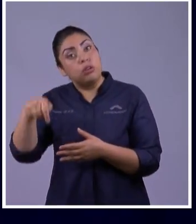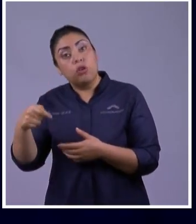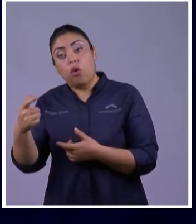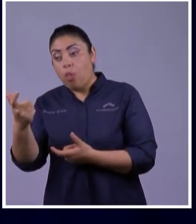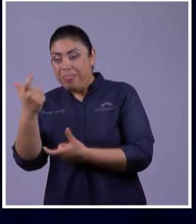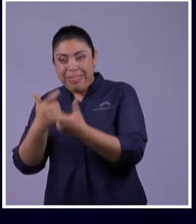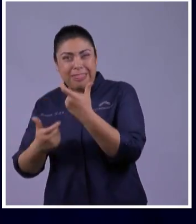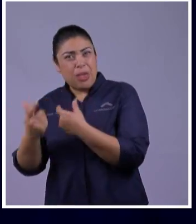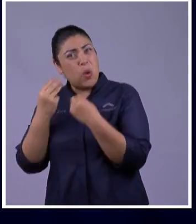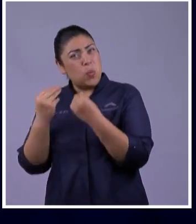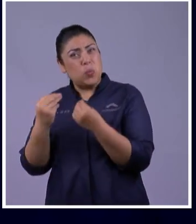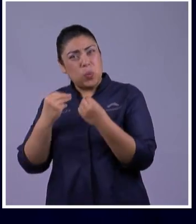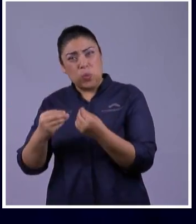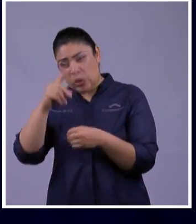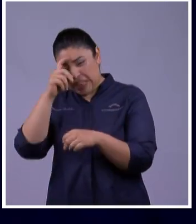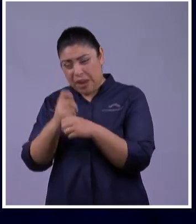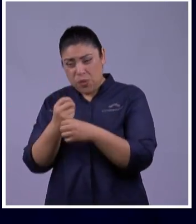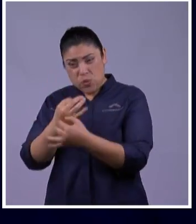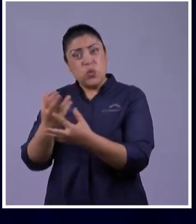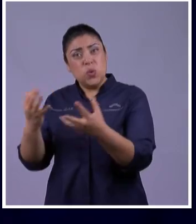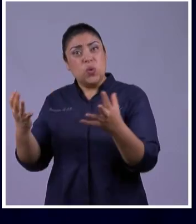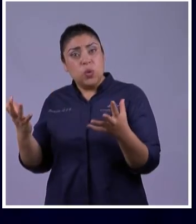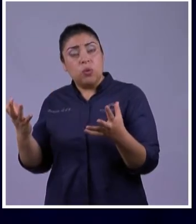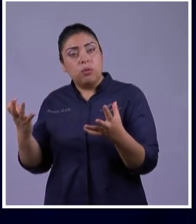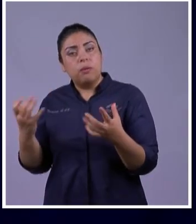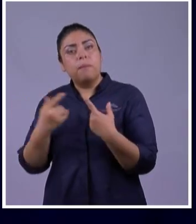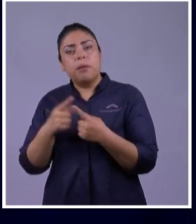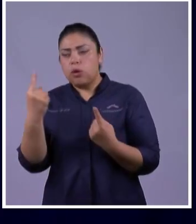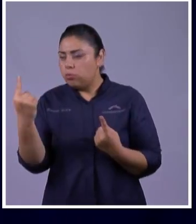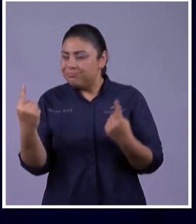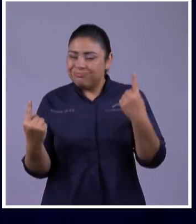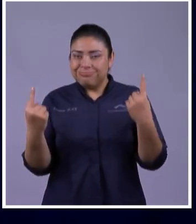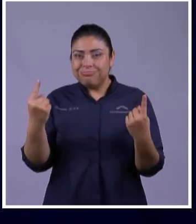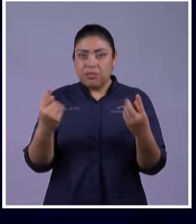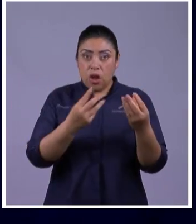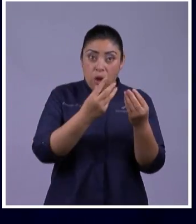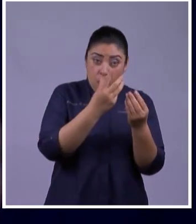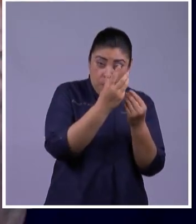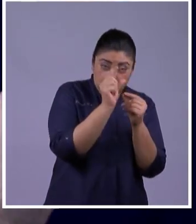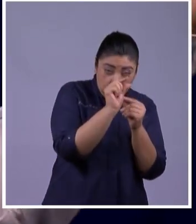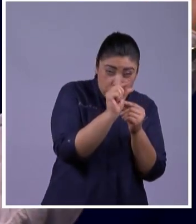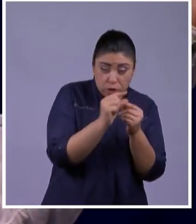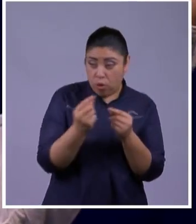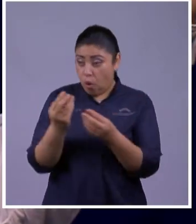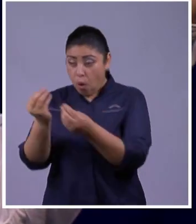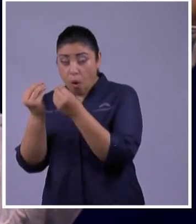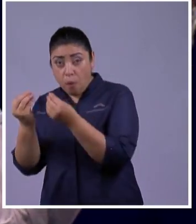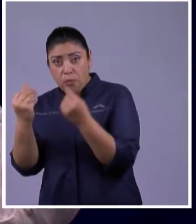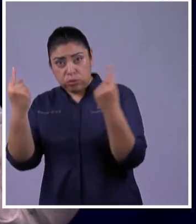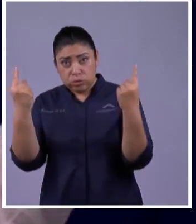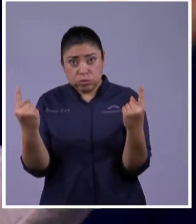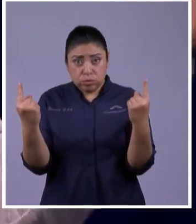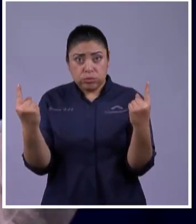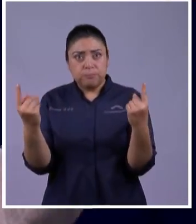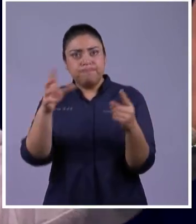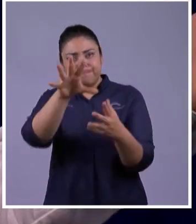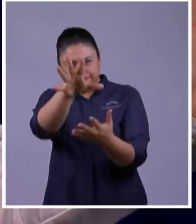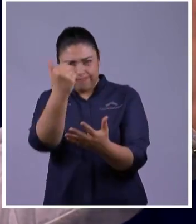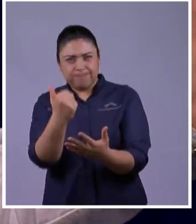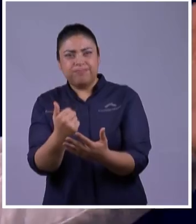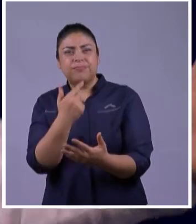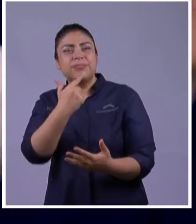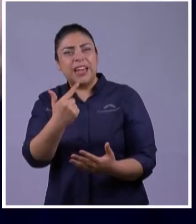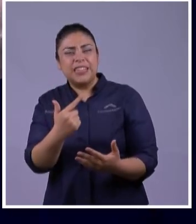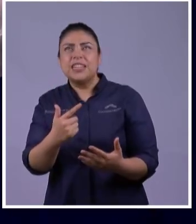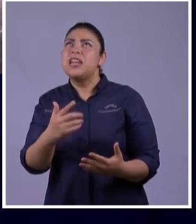tienen que poder decir todo lo puedo en cristo que me fortalece dilo en tu casa todo lo puedo en cristo